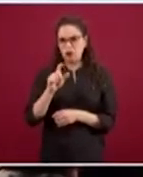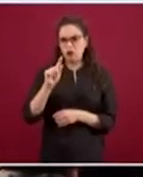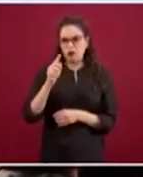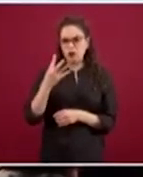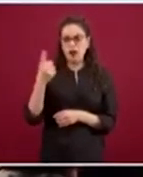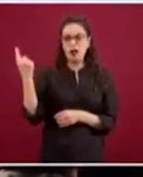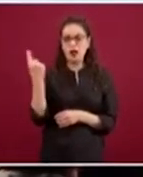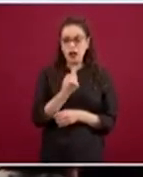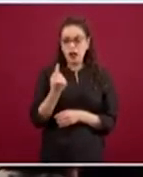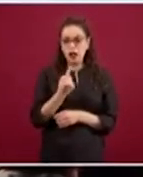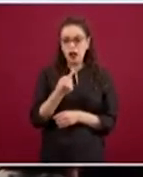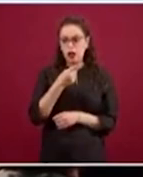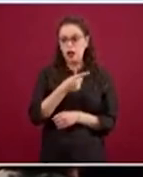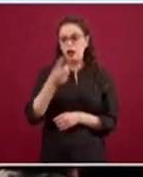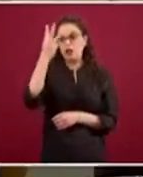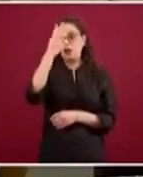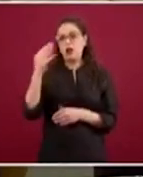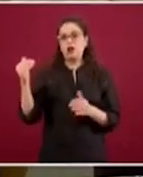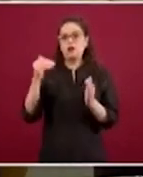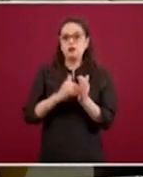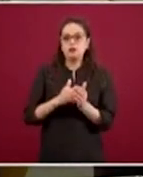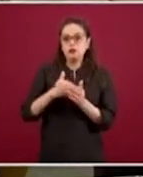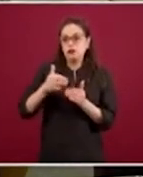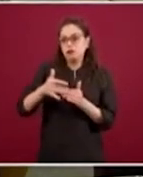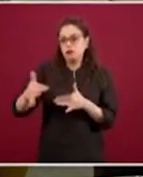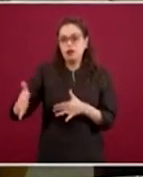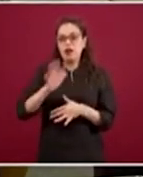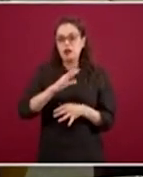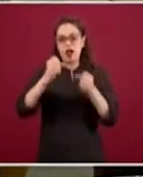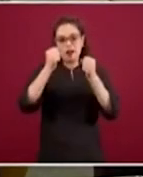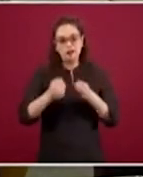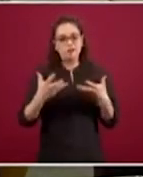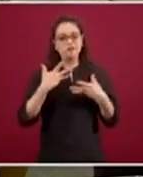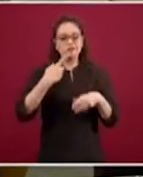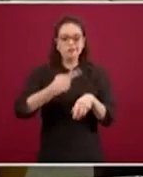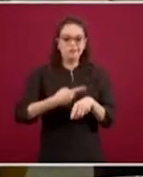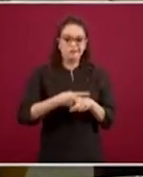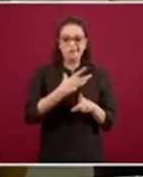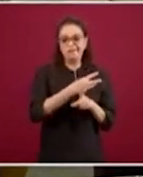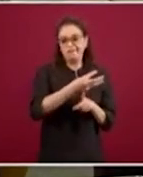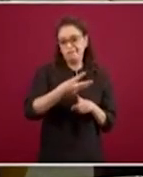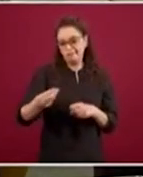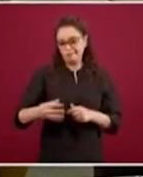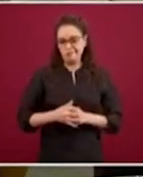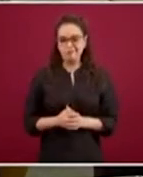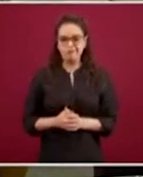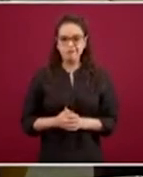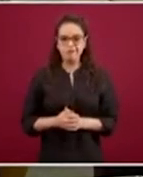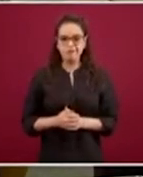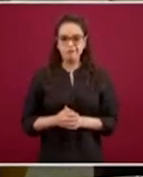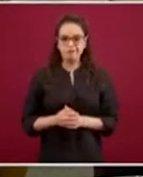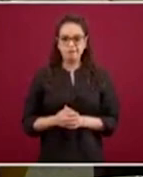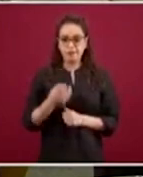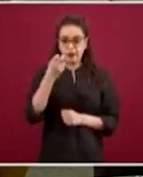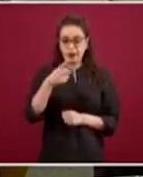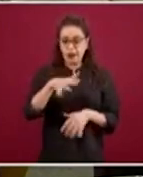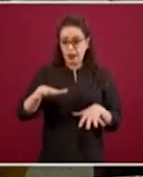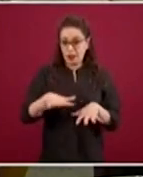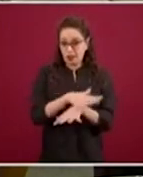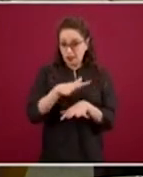tres mil y tantos confirmados. Pero la información en términos de cómo se cambia este fenómeno en el tiempo